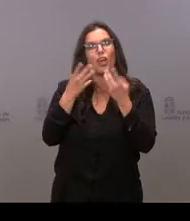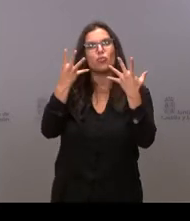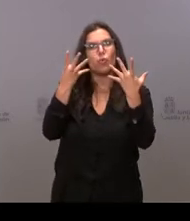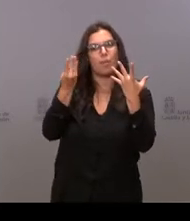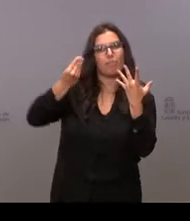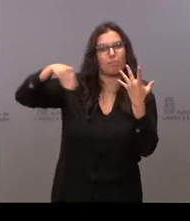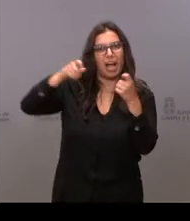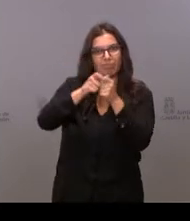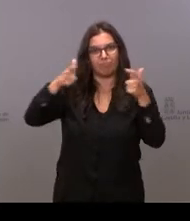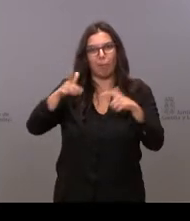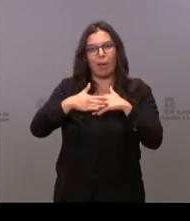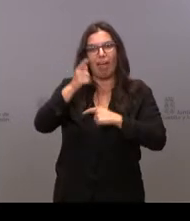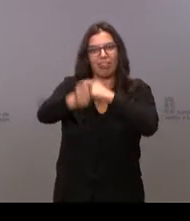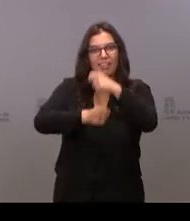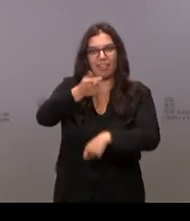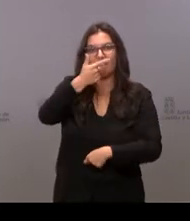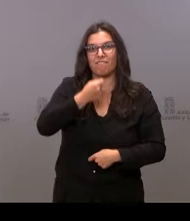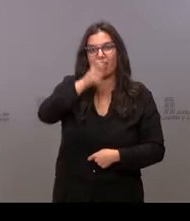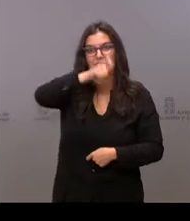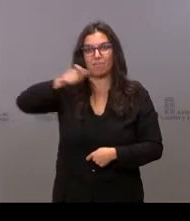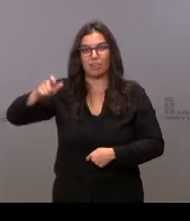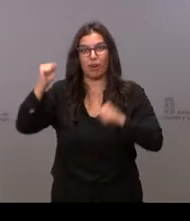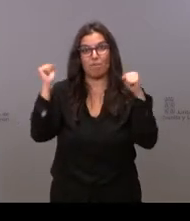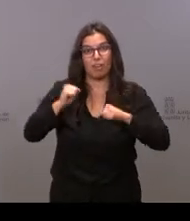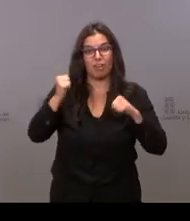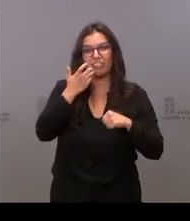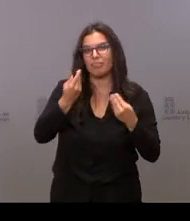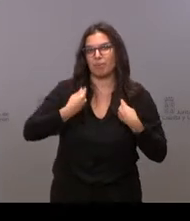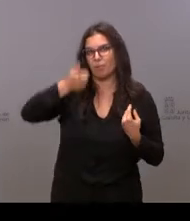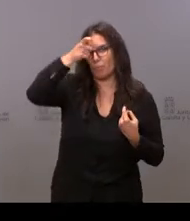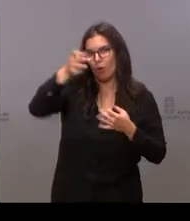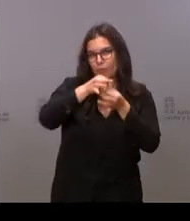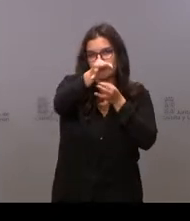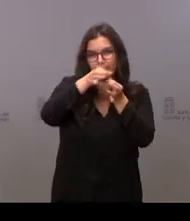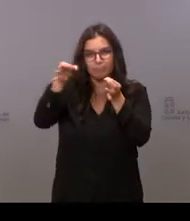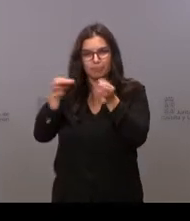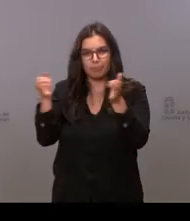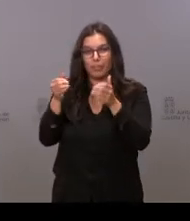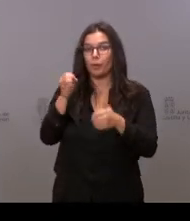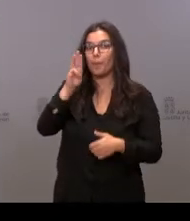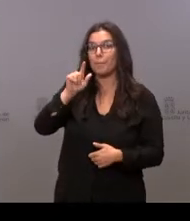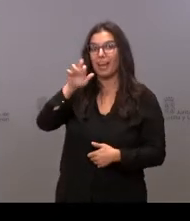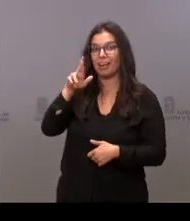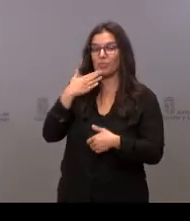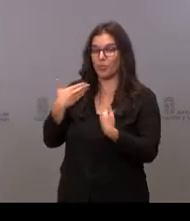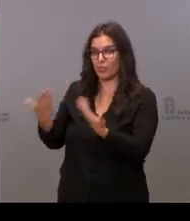de las personas mayores que viven en los pequeños municipios de Castilla y León. Pilar, por favor, cuando quiera.